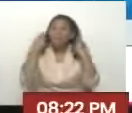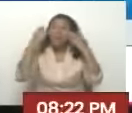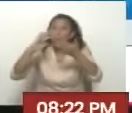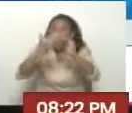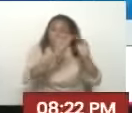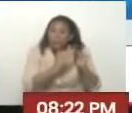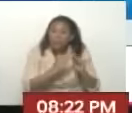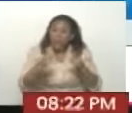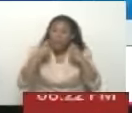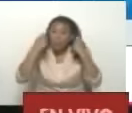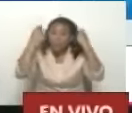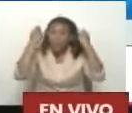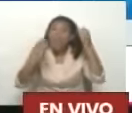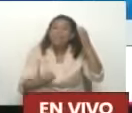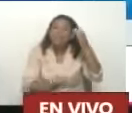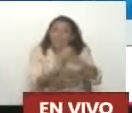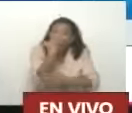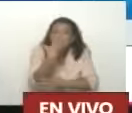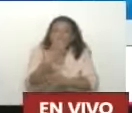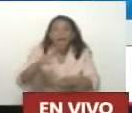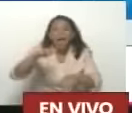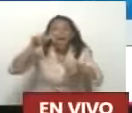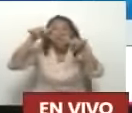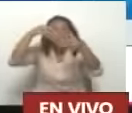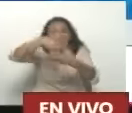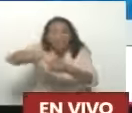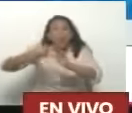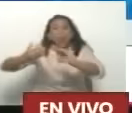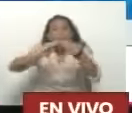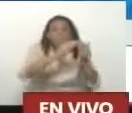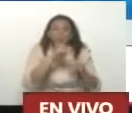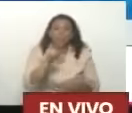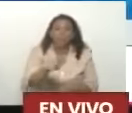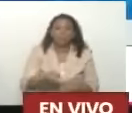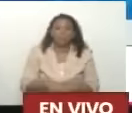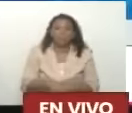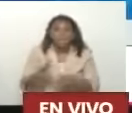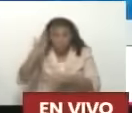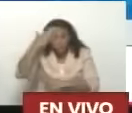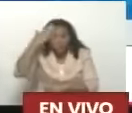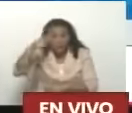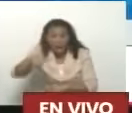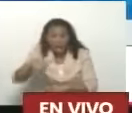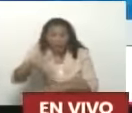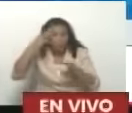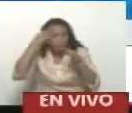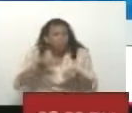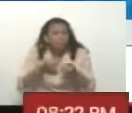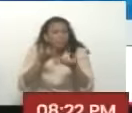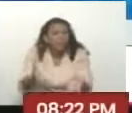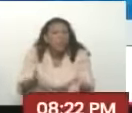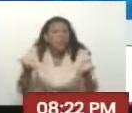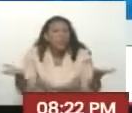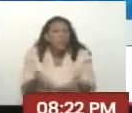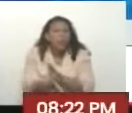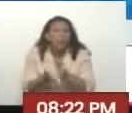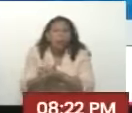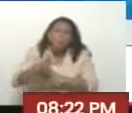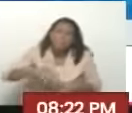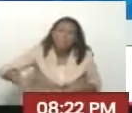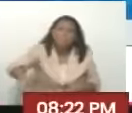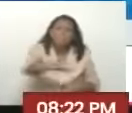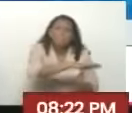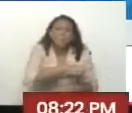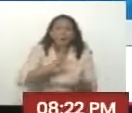Bolivariana Nacerá En las comunidades Y su sabia Benefactora Se extenderá Por todo el